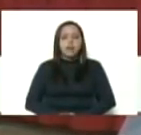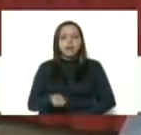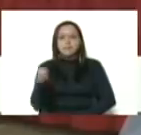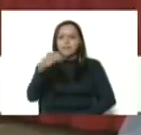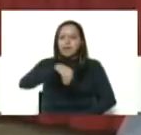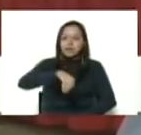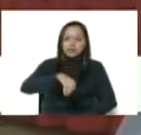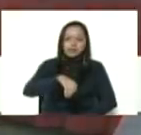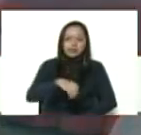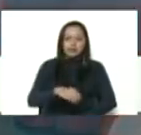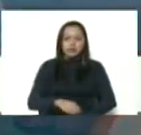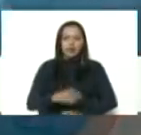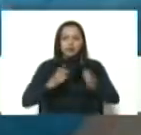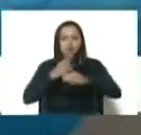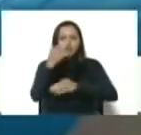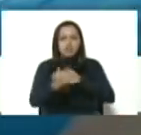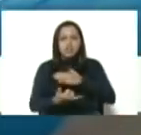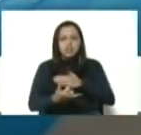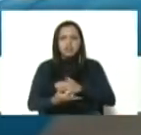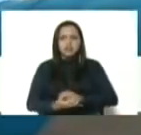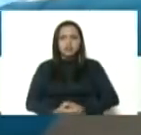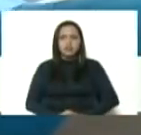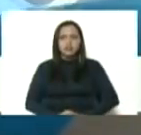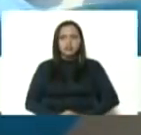un proyecto...